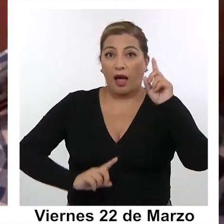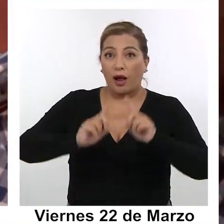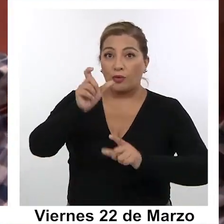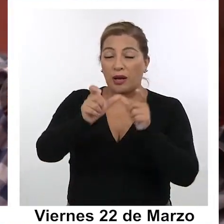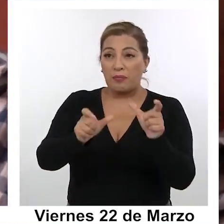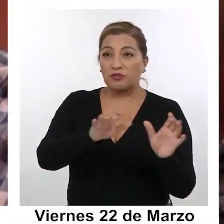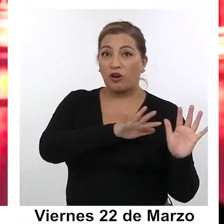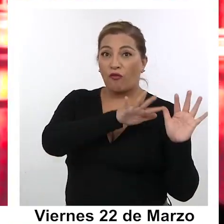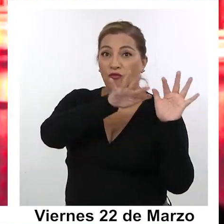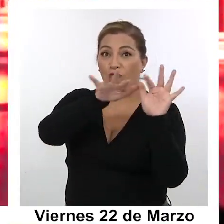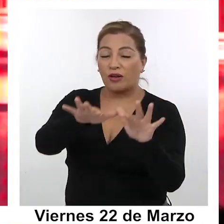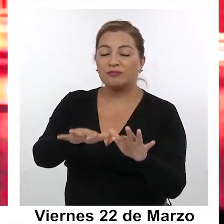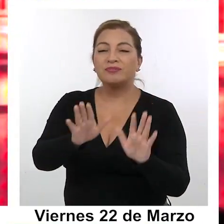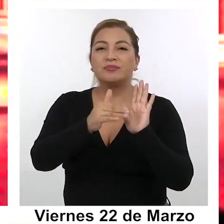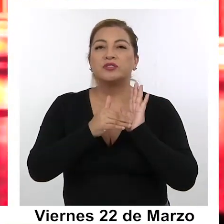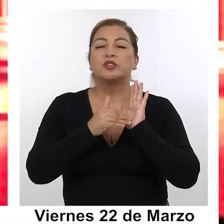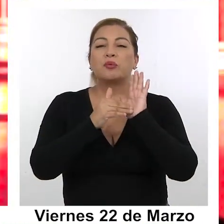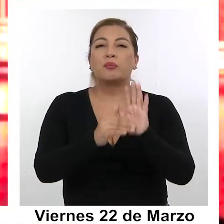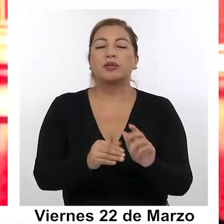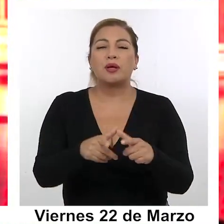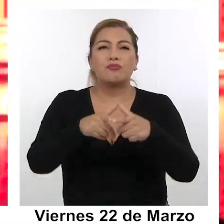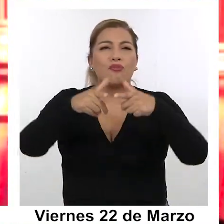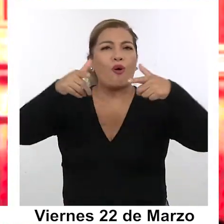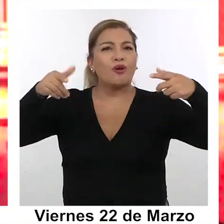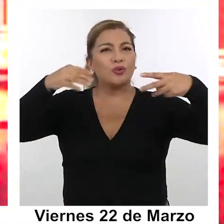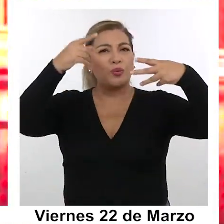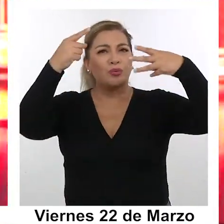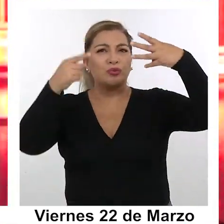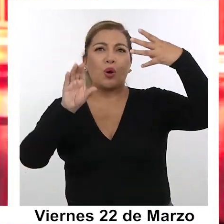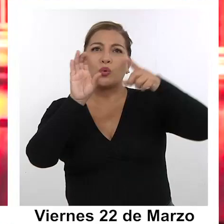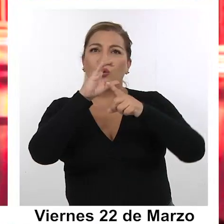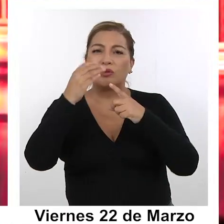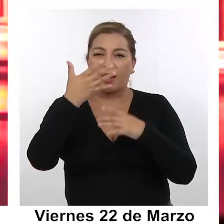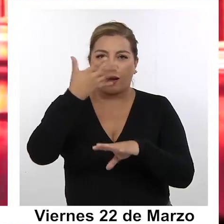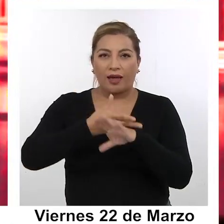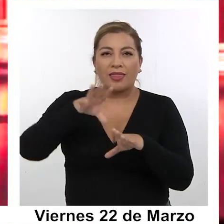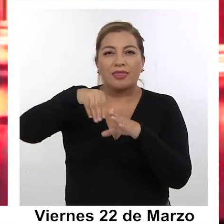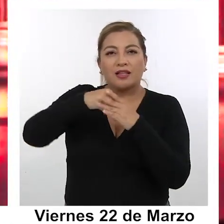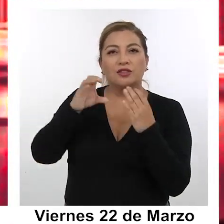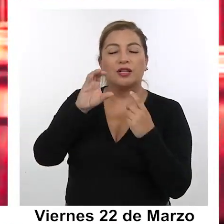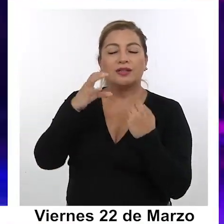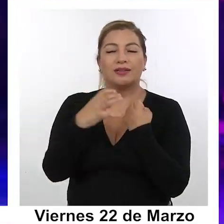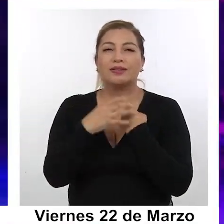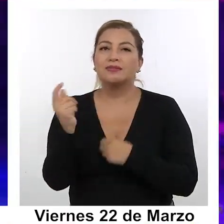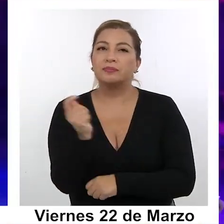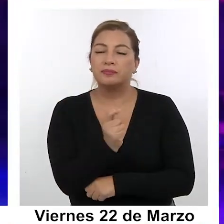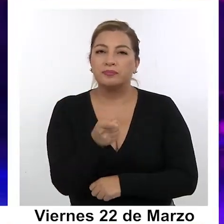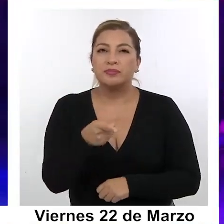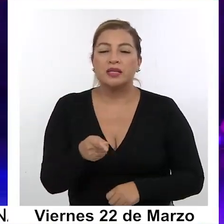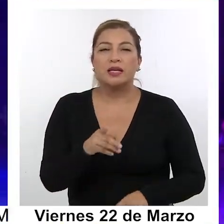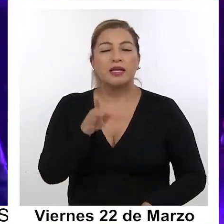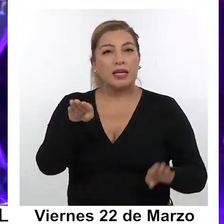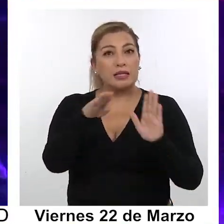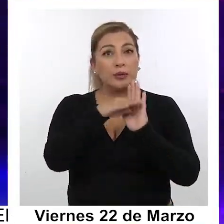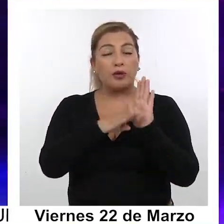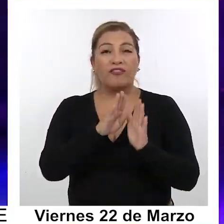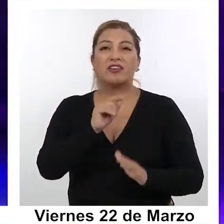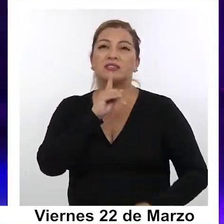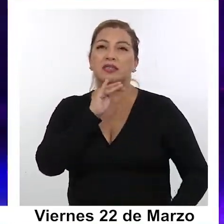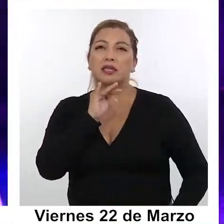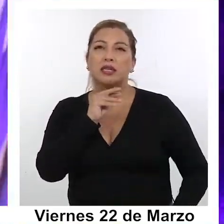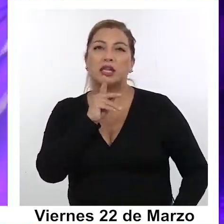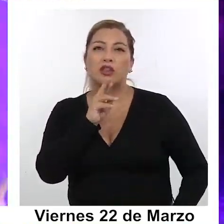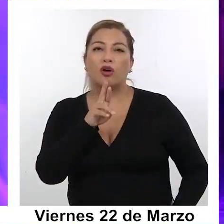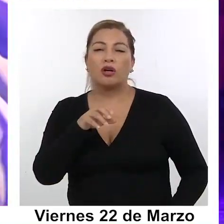presentes también destacaron el amplio abanico cultural que tiene la región de Tarapacá y que el bastidor ha cubierto